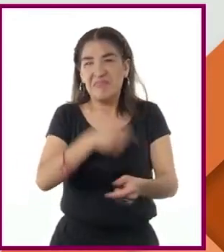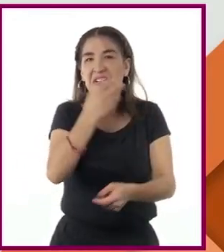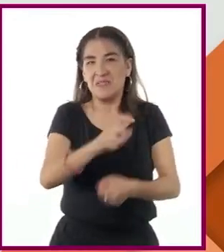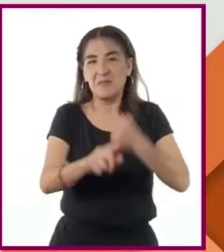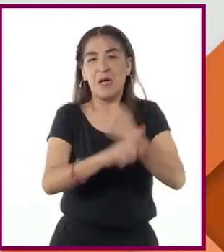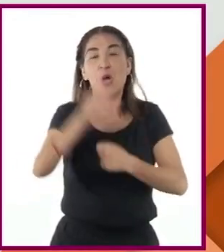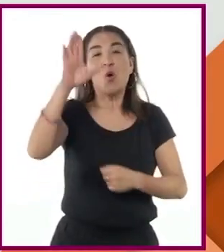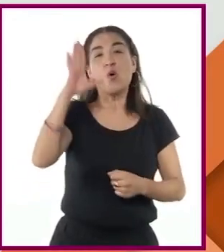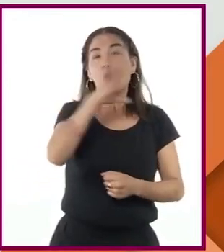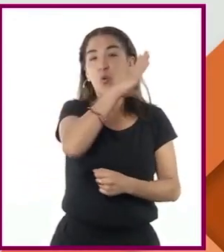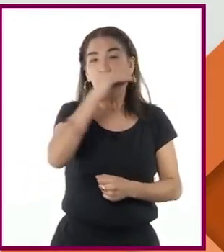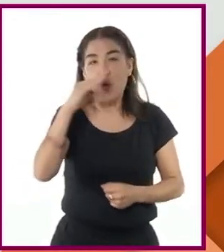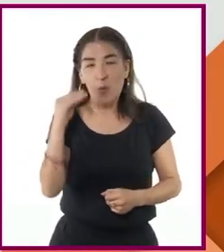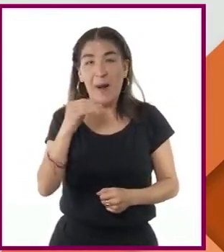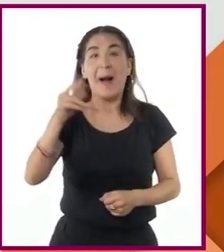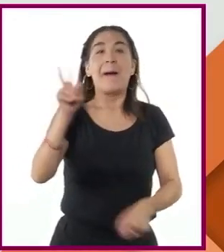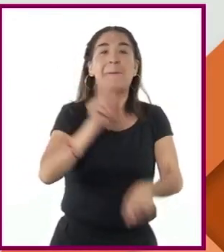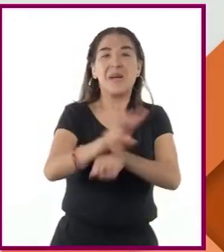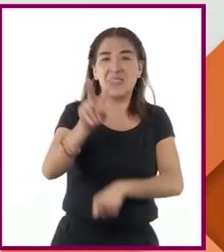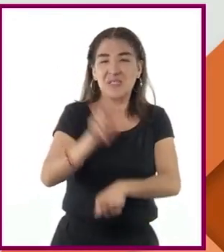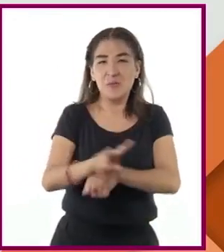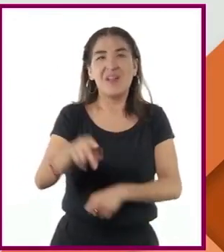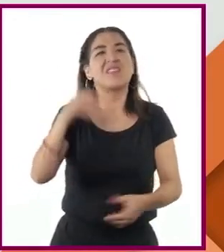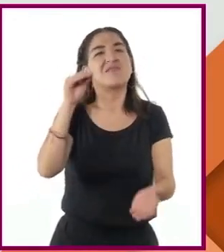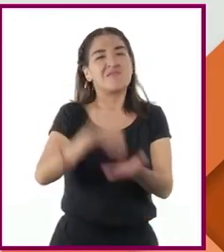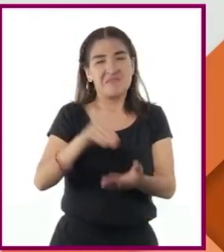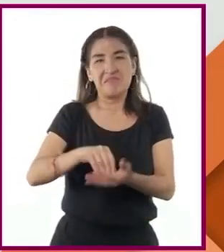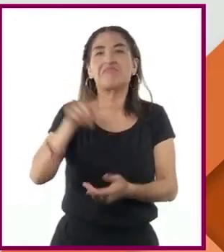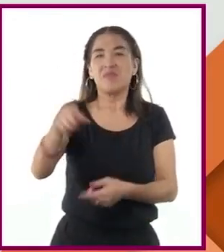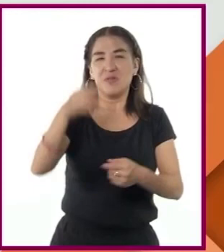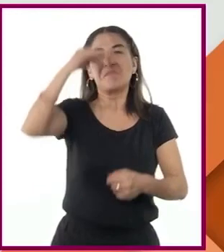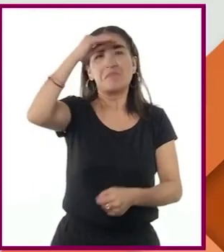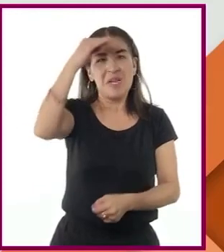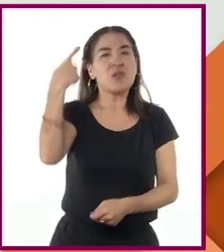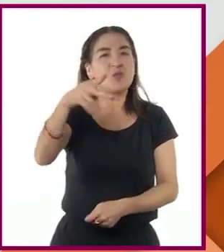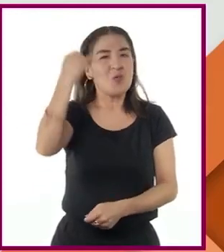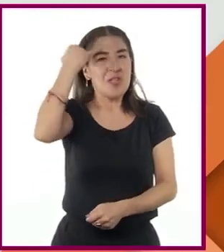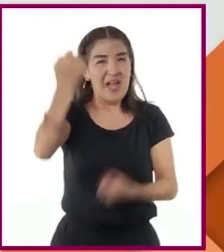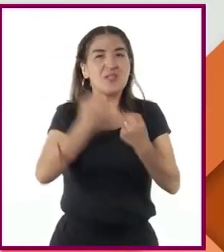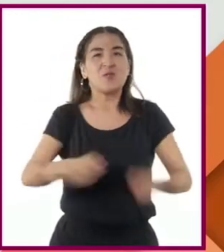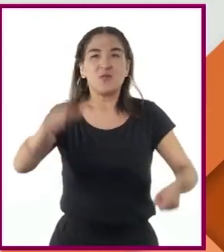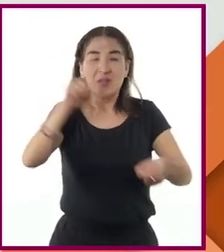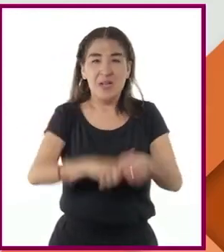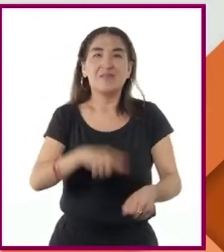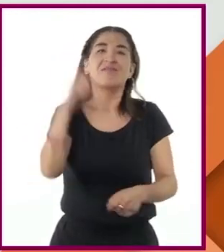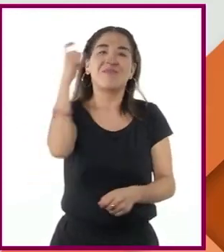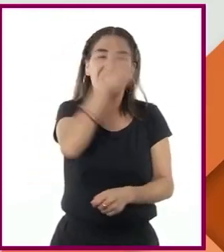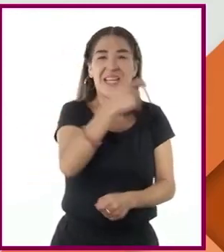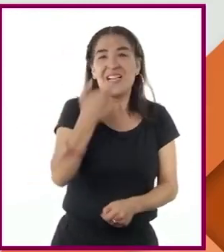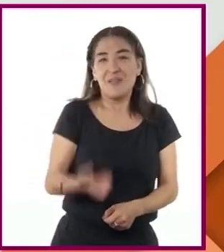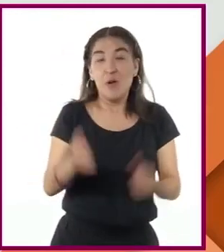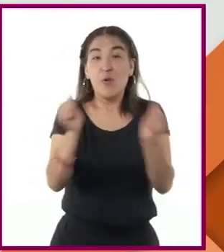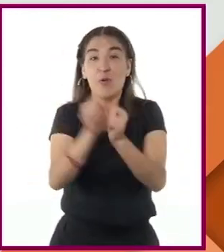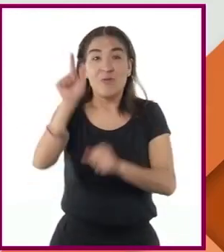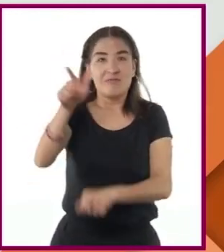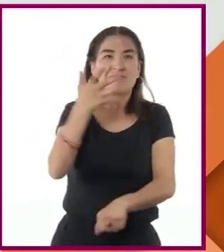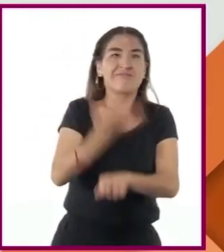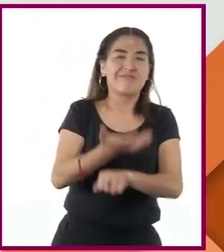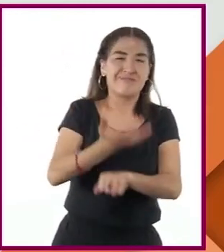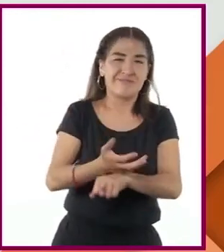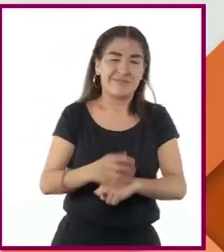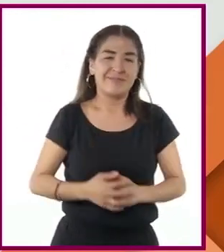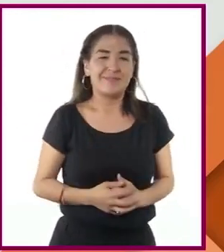naciones como Cuba o Venezuela se han mantenido en una postura socialista, llevándolas a confrontaciones económicas con los Estados Unidos de América.